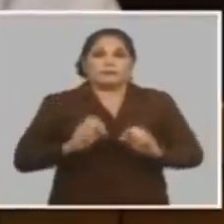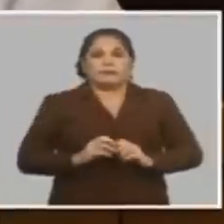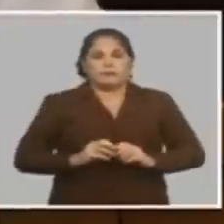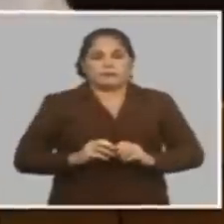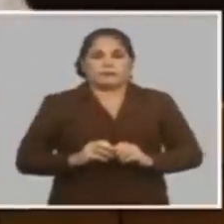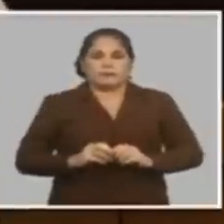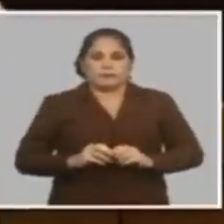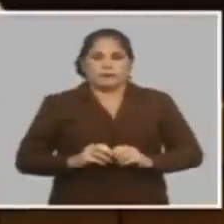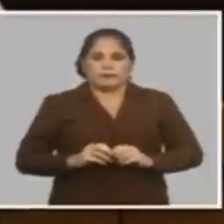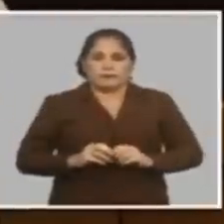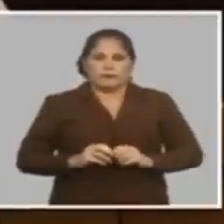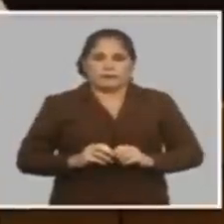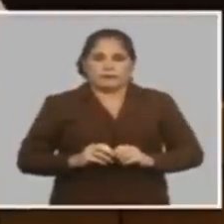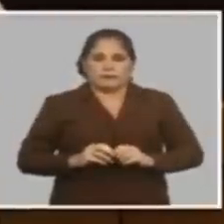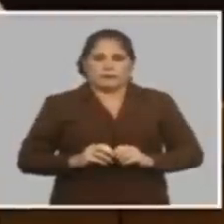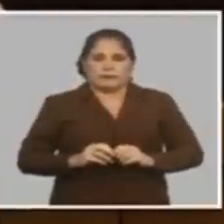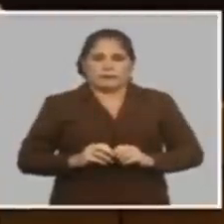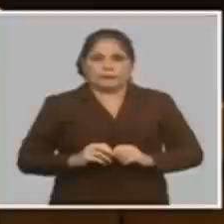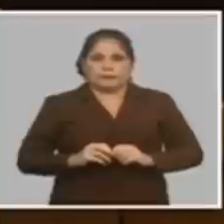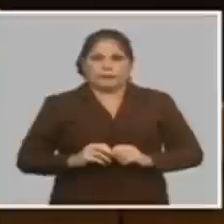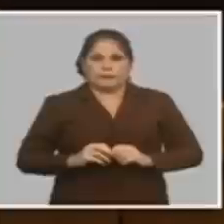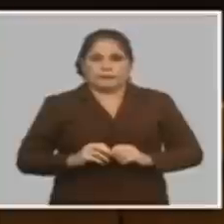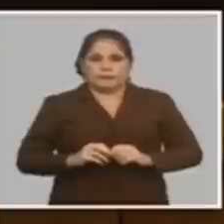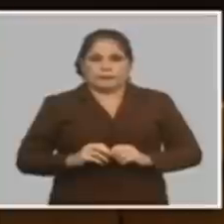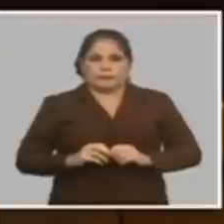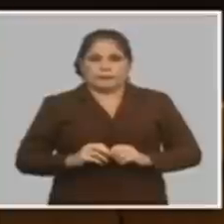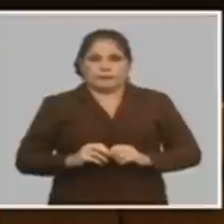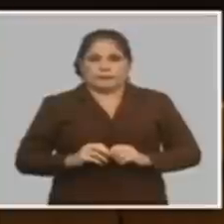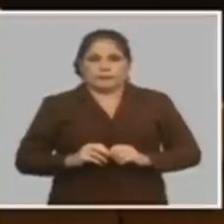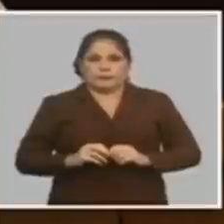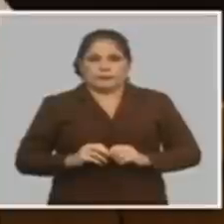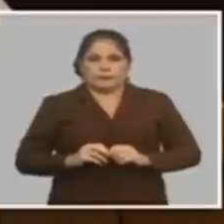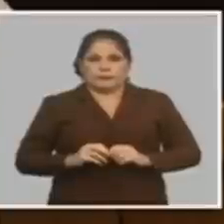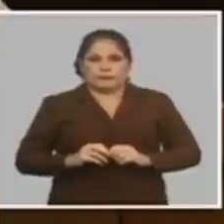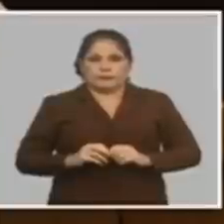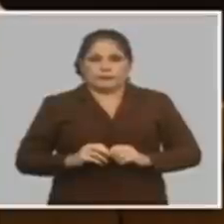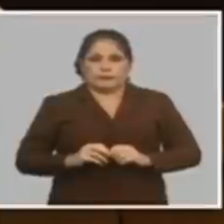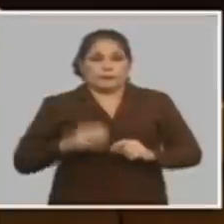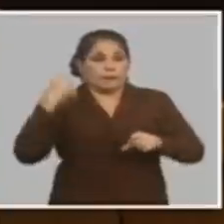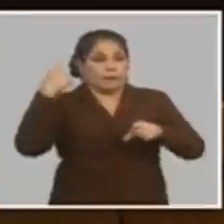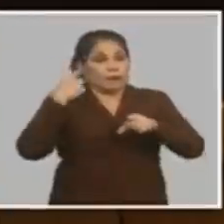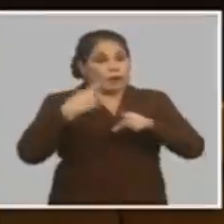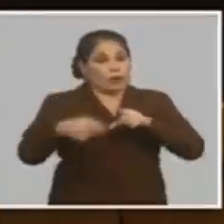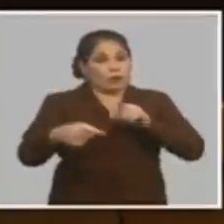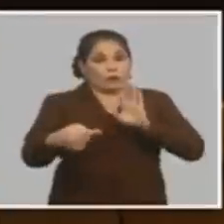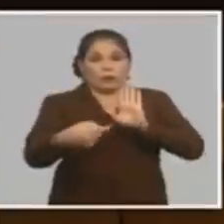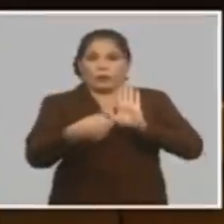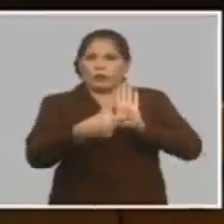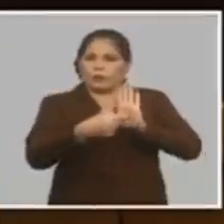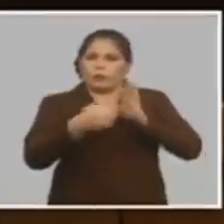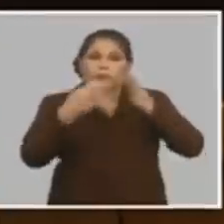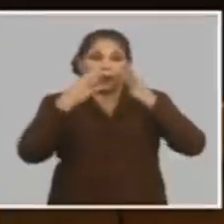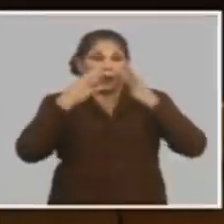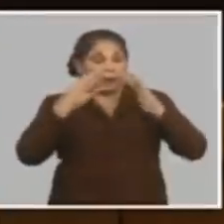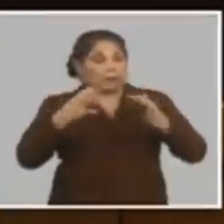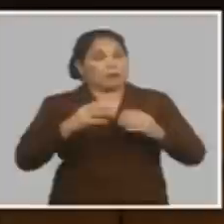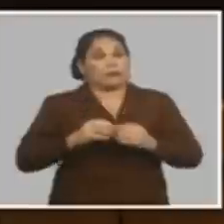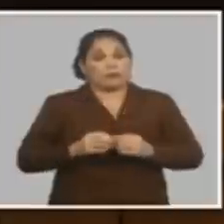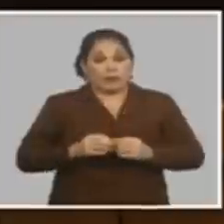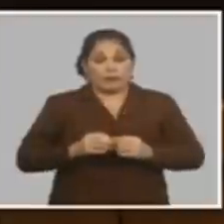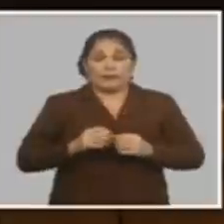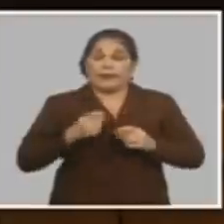partida quedaremos mejor que en el punto de partida otro tema extremadamente